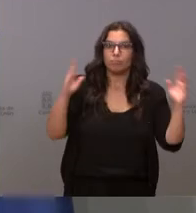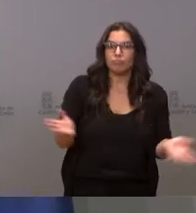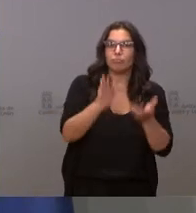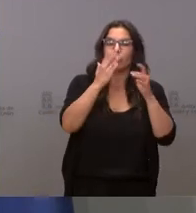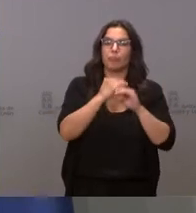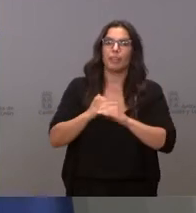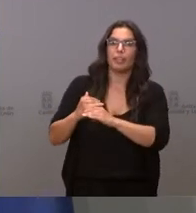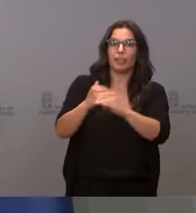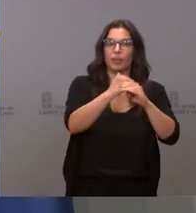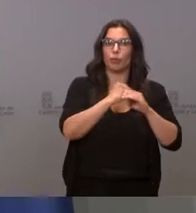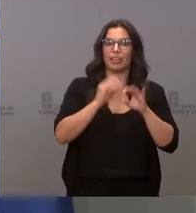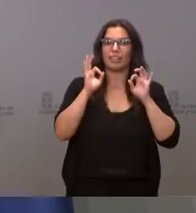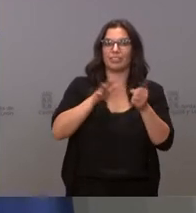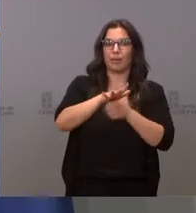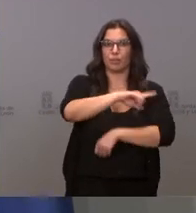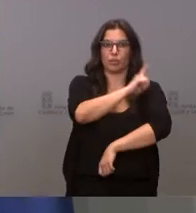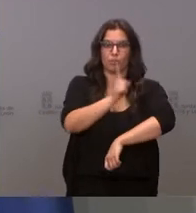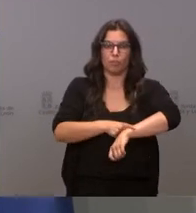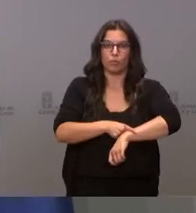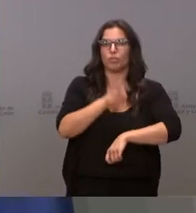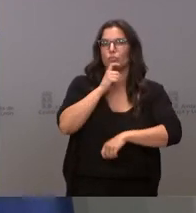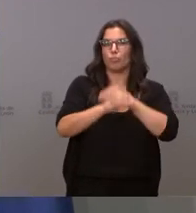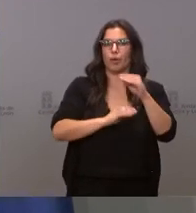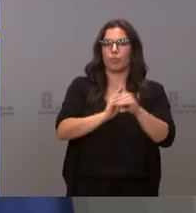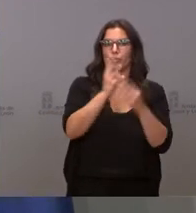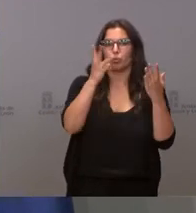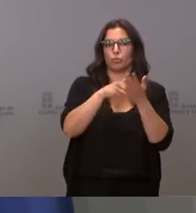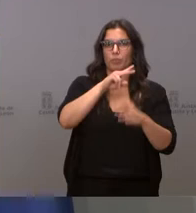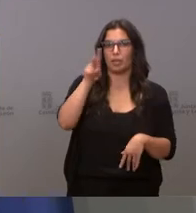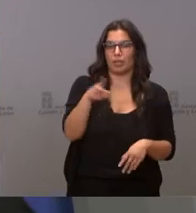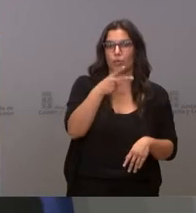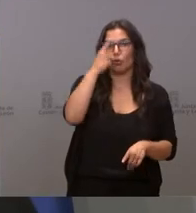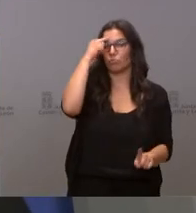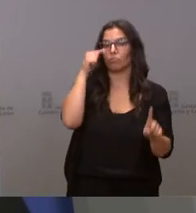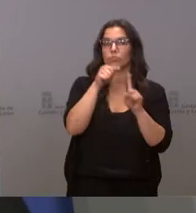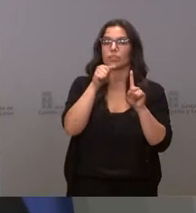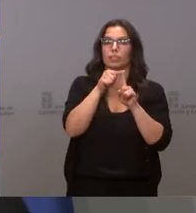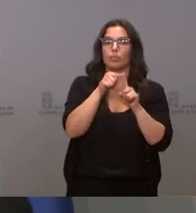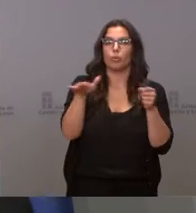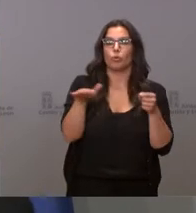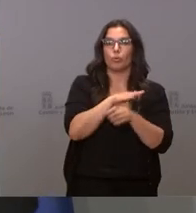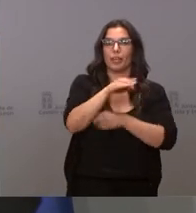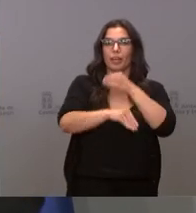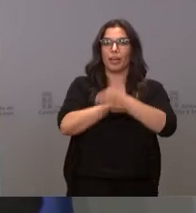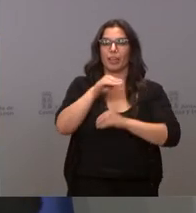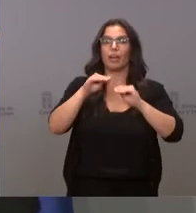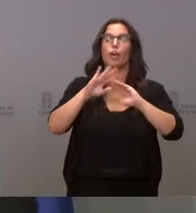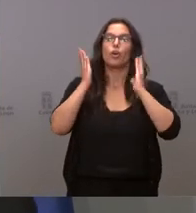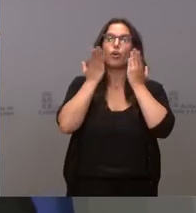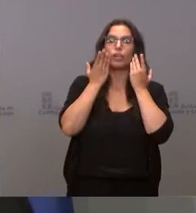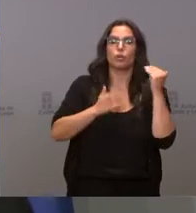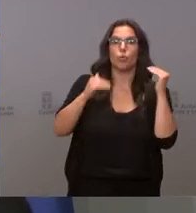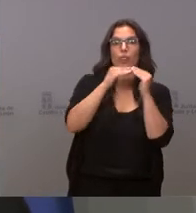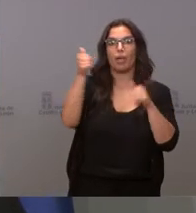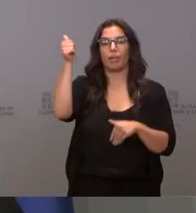igualdad en el deporte con una subvención de 8.000 euros que se destina a financiar la realización del Congreso Igualdad y